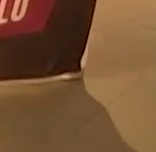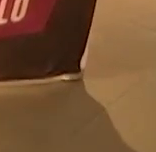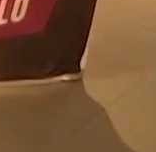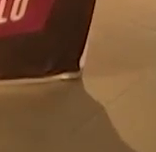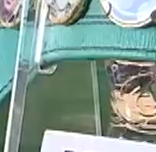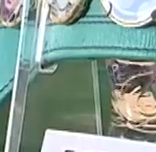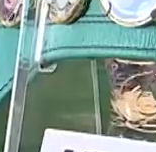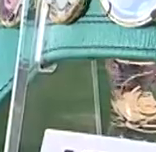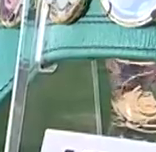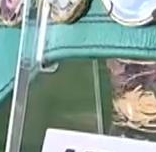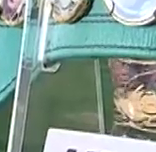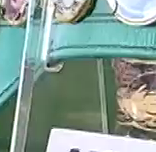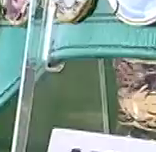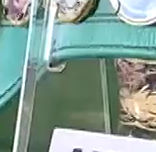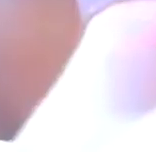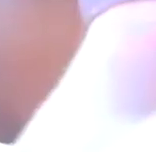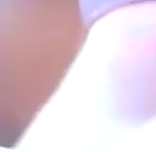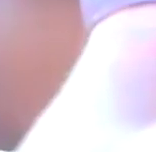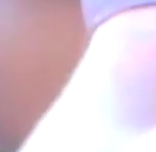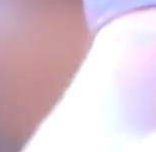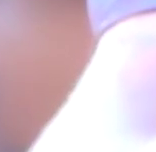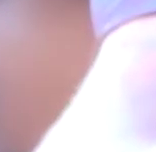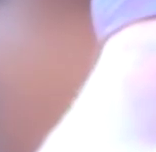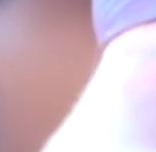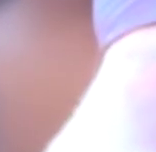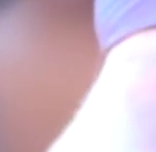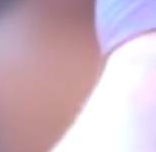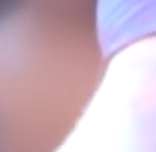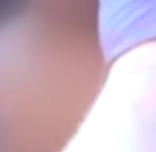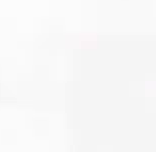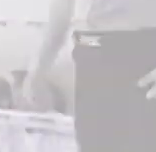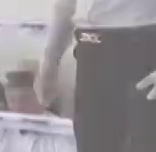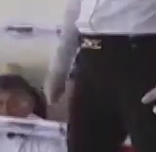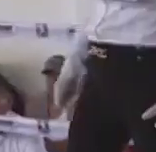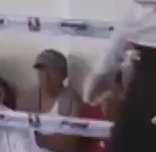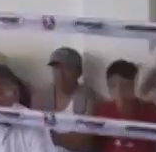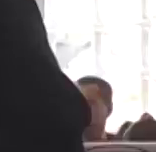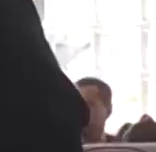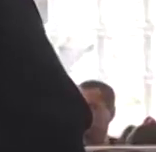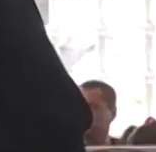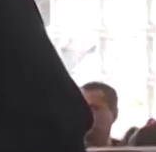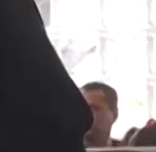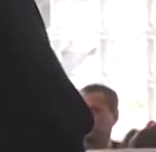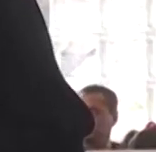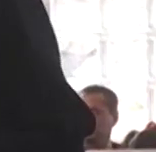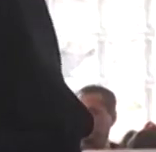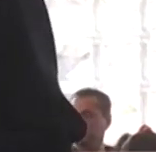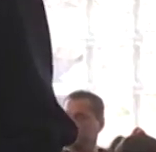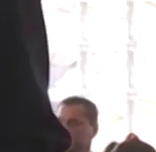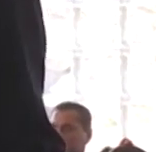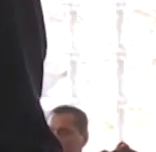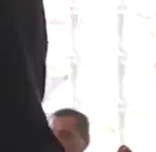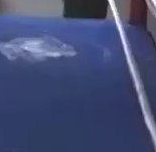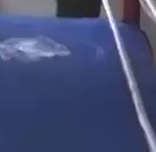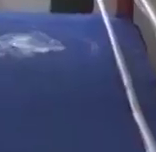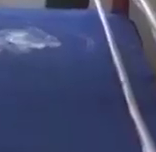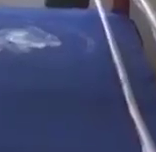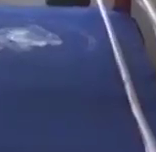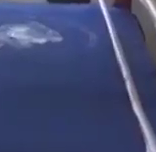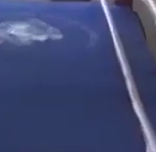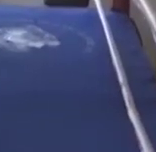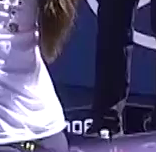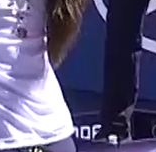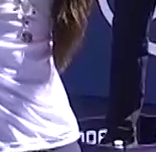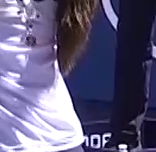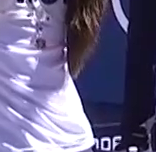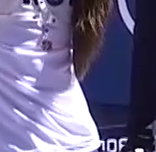recinto ferial se realizará una función internacional de Vox, que será transmitida alrededor del mundo, y en octubre se realizará la final de la Copa del Mundo de